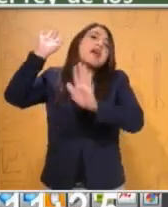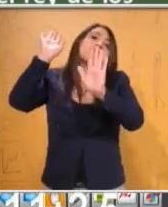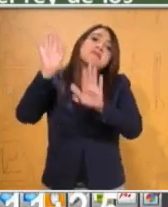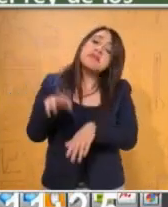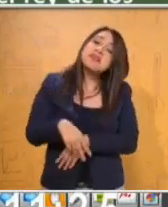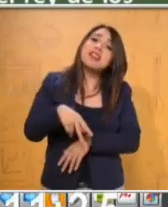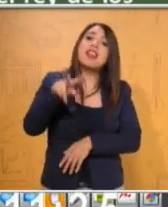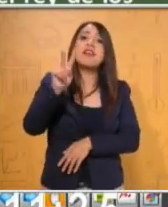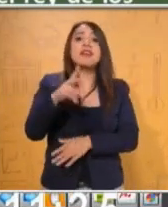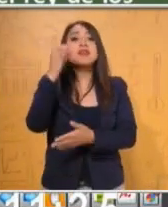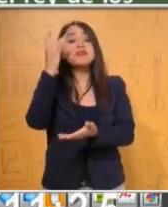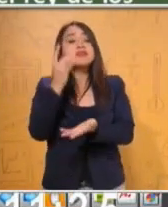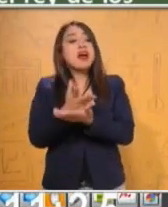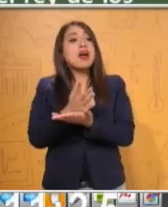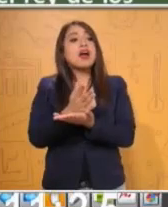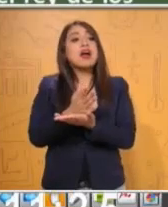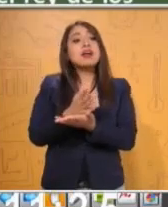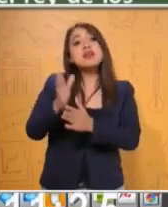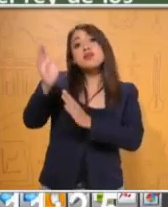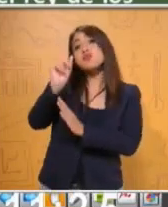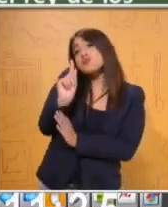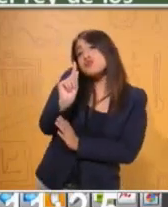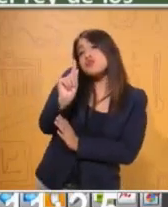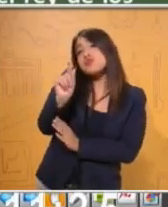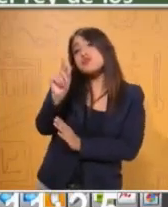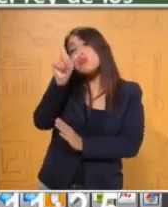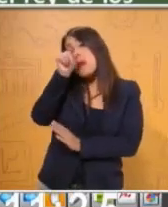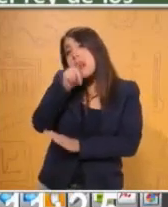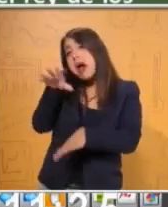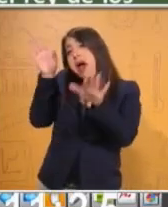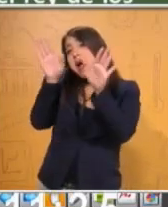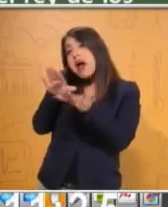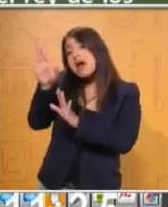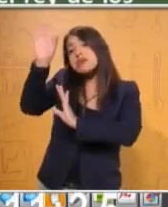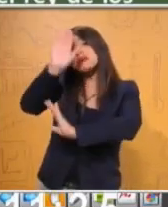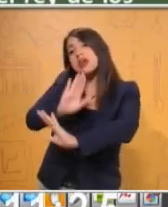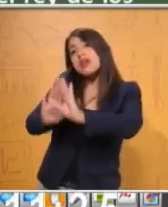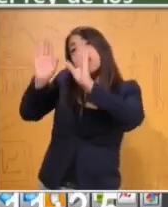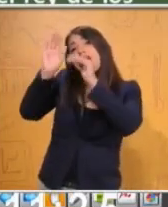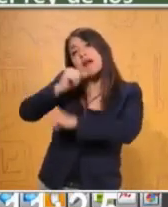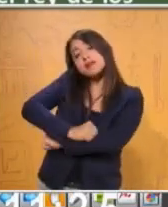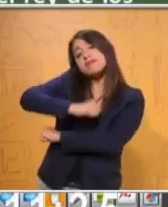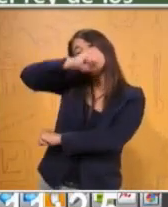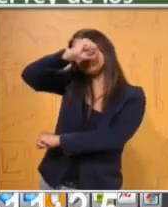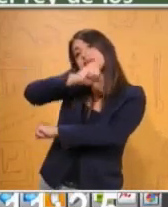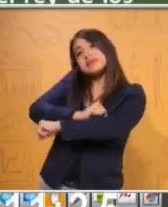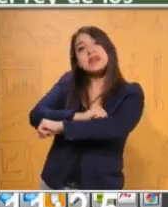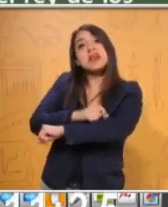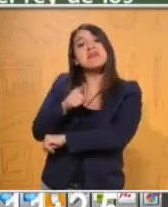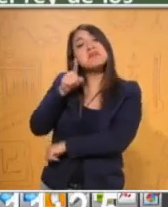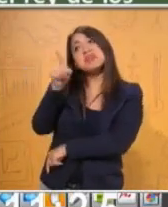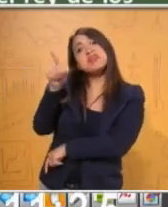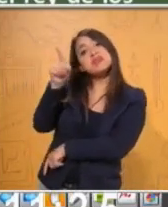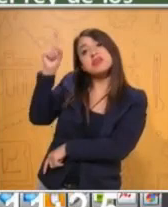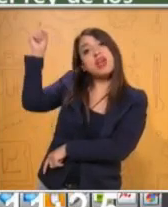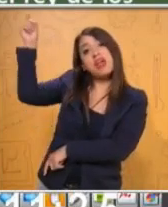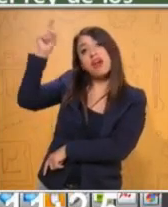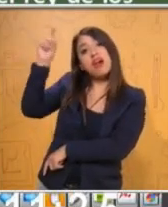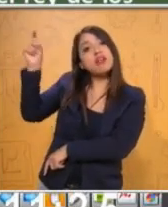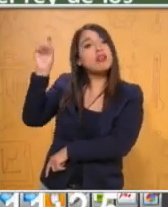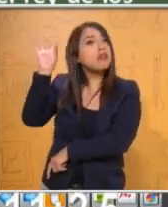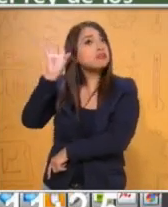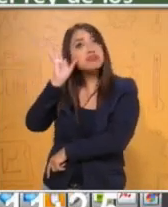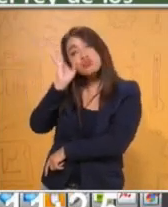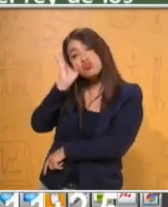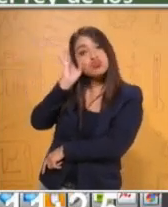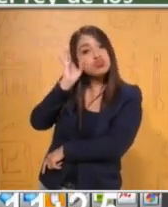que estaba cantando frente a su ventana. Pero hacía tanto tiempo que el gigante no escuchaba cantar ni un